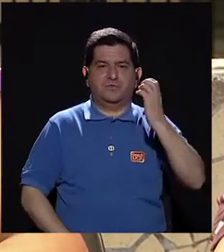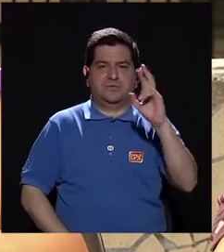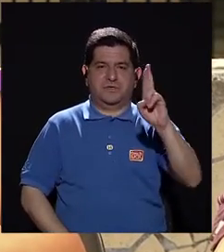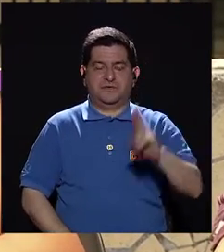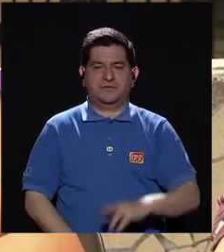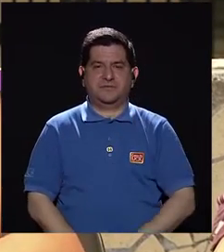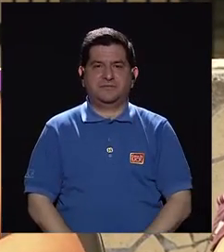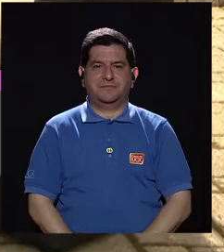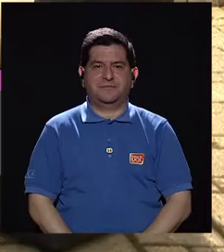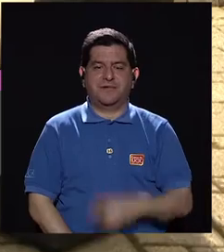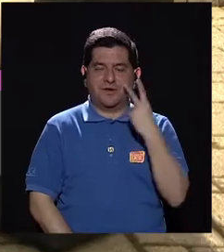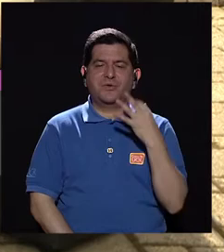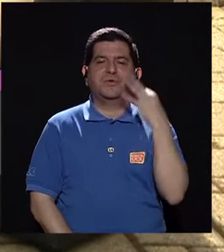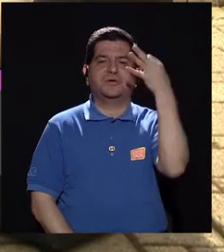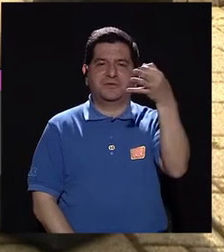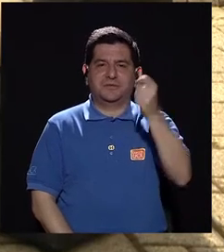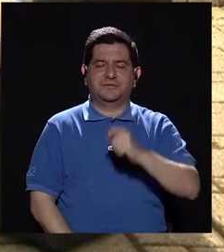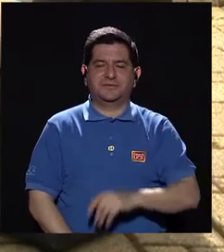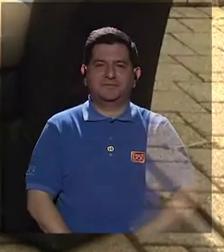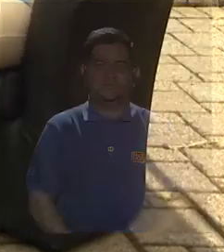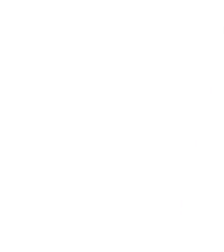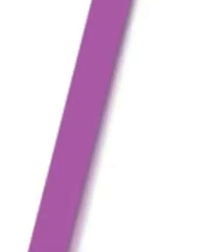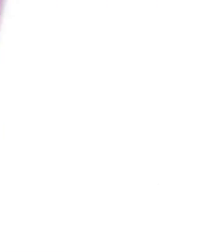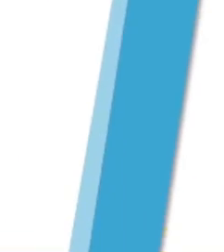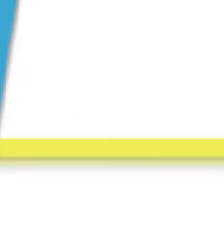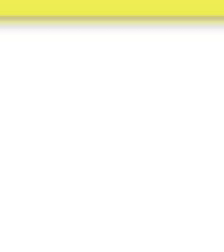Canal UCF. Hasta la próxima.